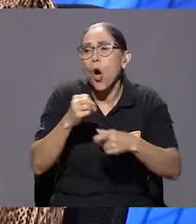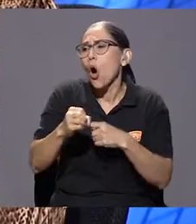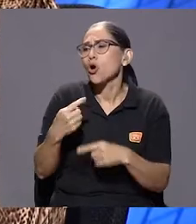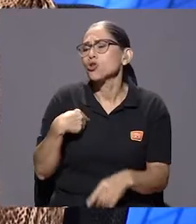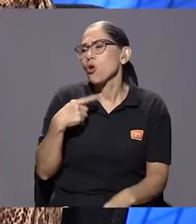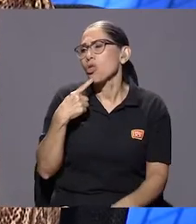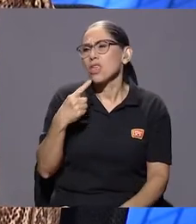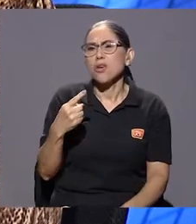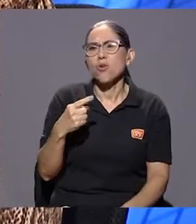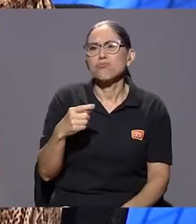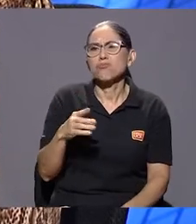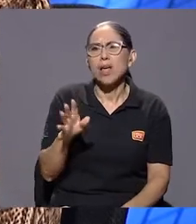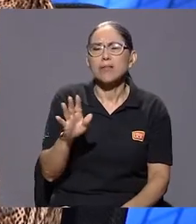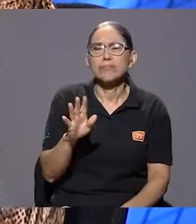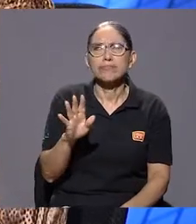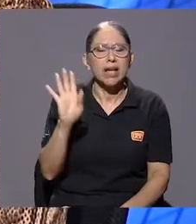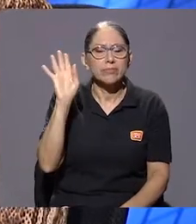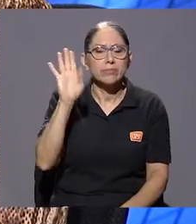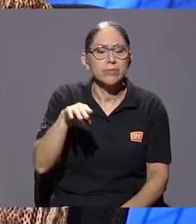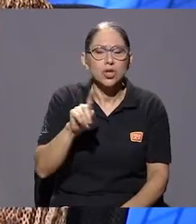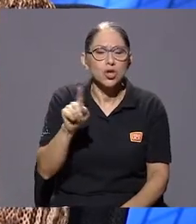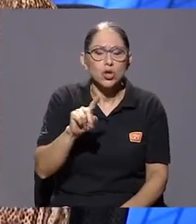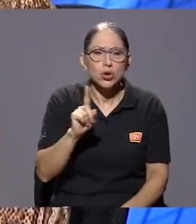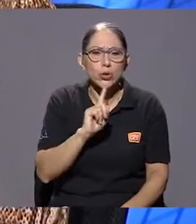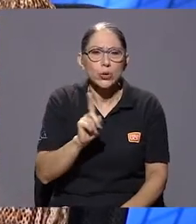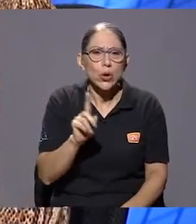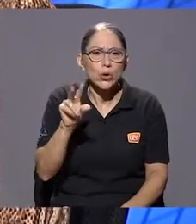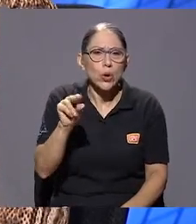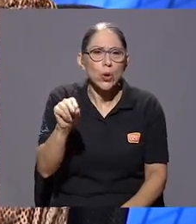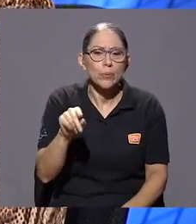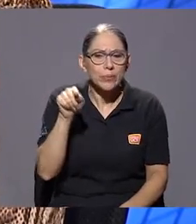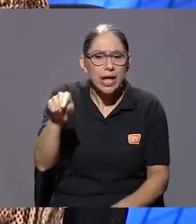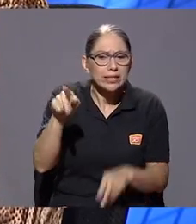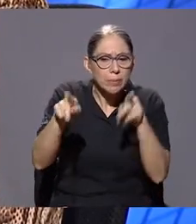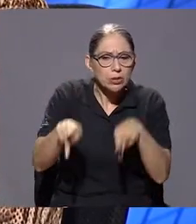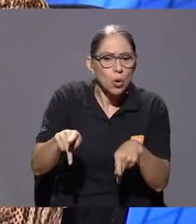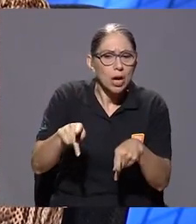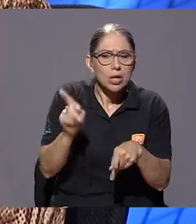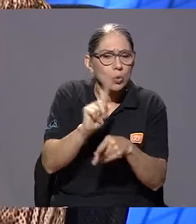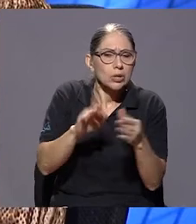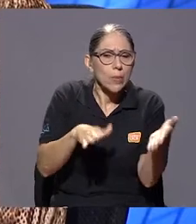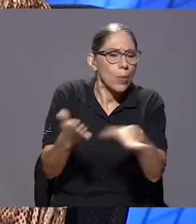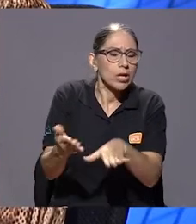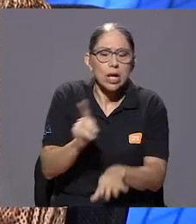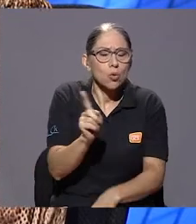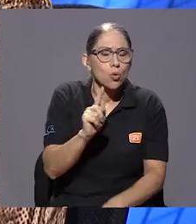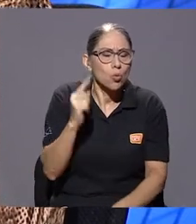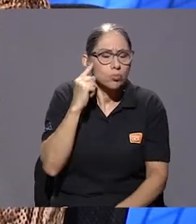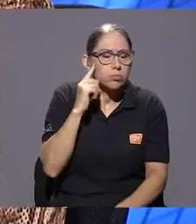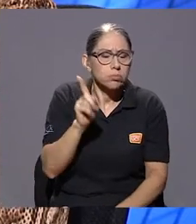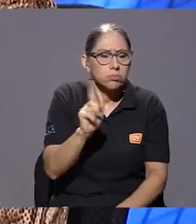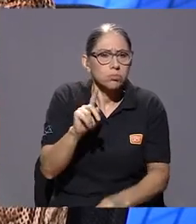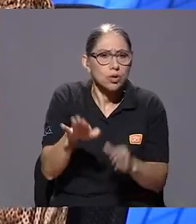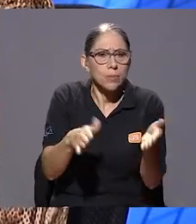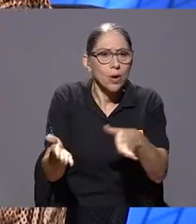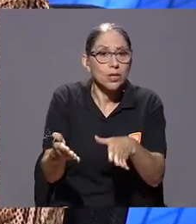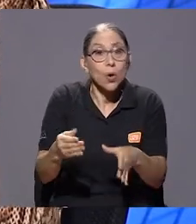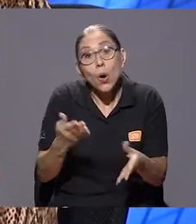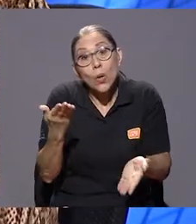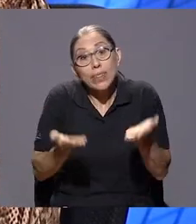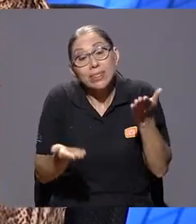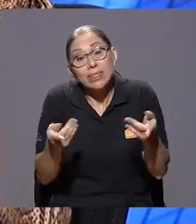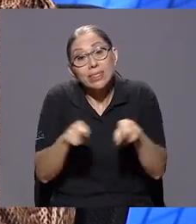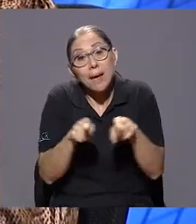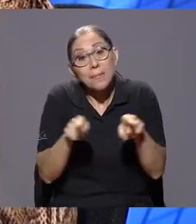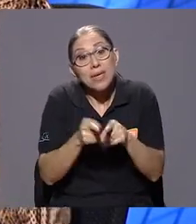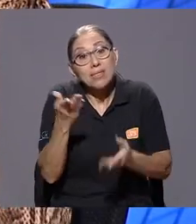Porque no, no, no, es, no, no está muerto. No, la verdad es que no. Me niego a pensar que está muerto esa persona. Porque también podemos tener una